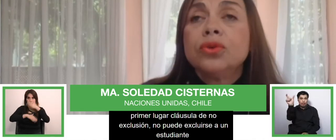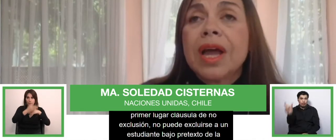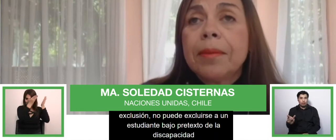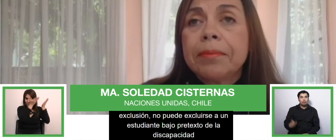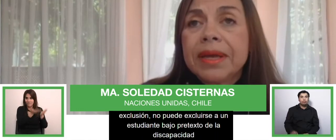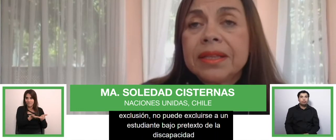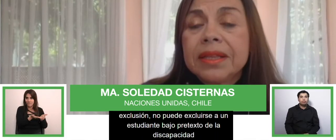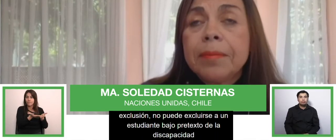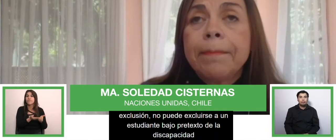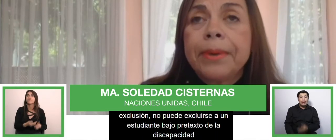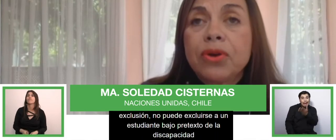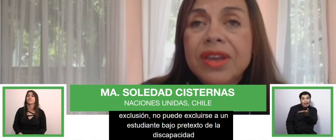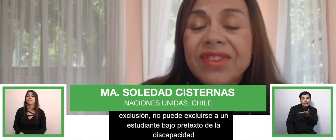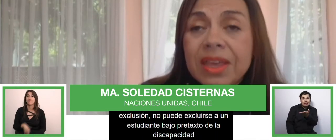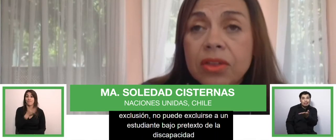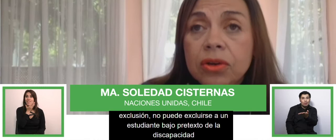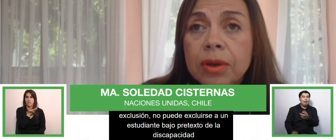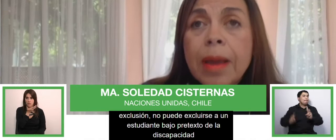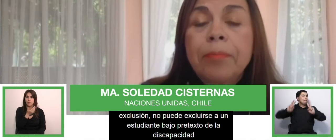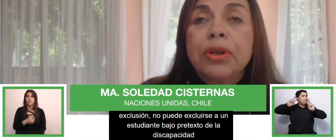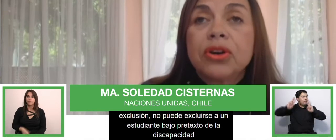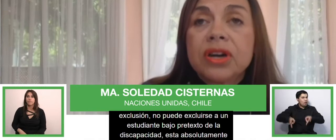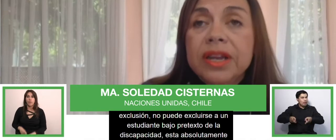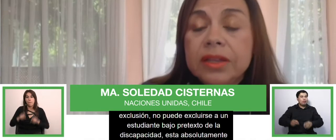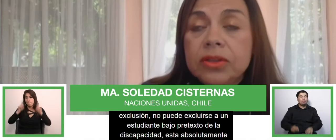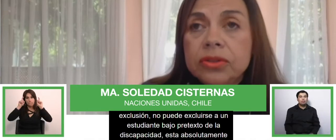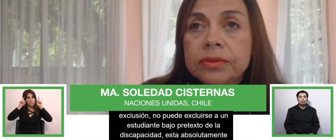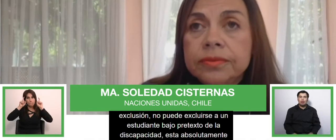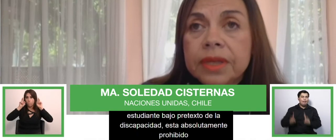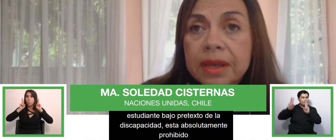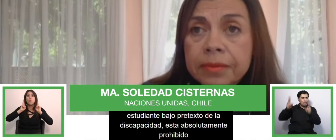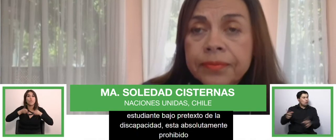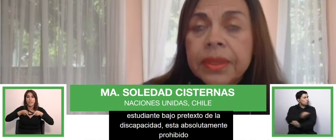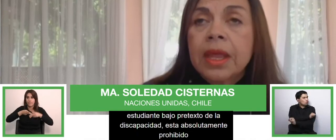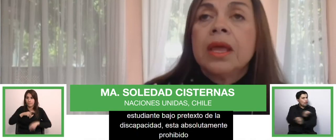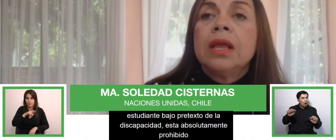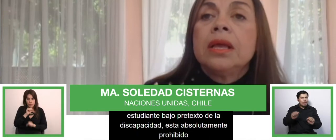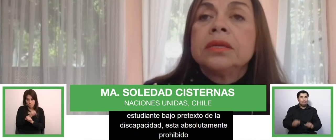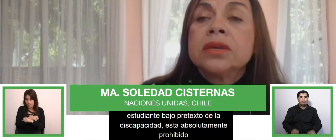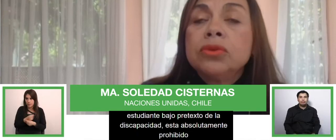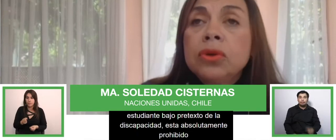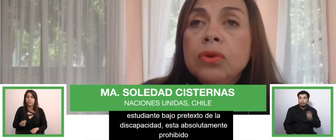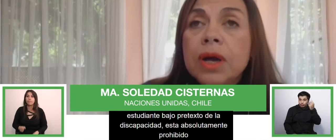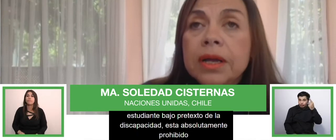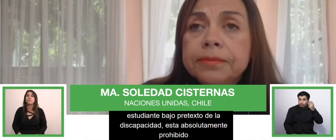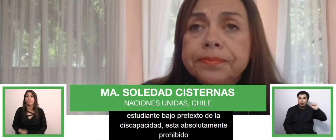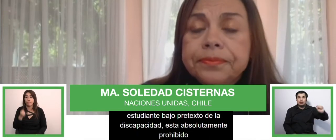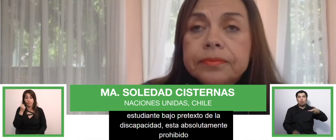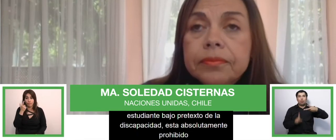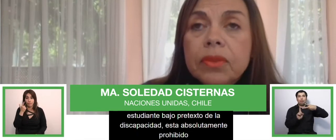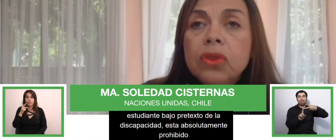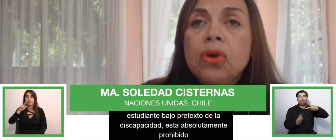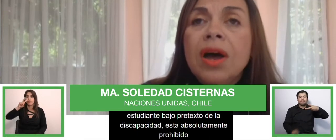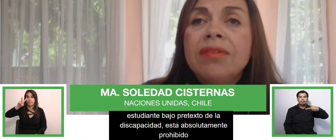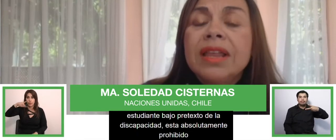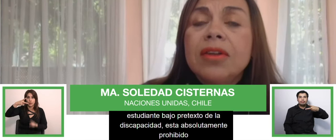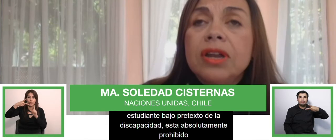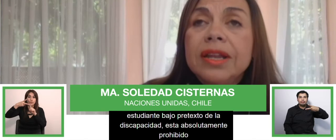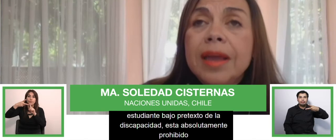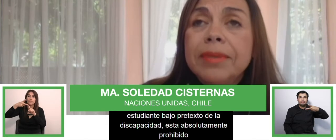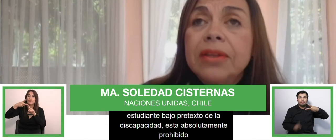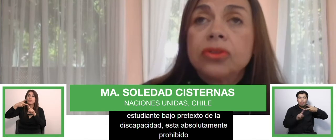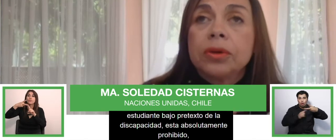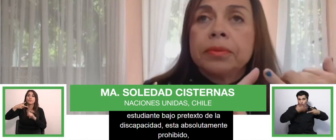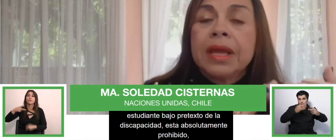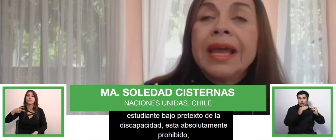absolutamente prohibido, proscrito. ¿Ya? En segundo lugar, nos habla de